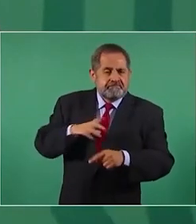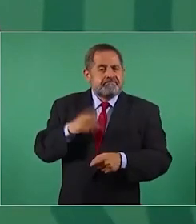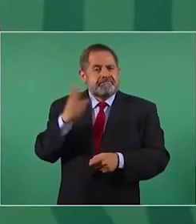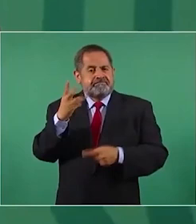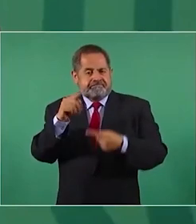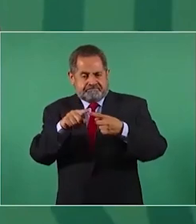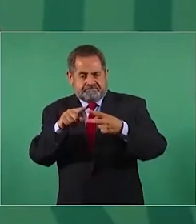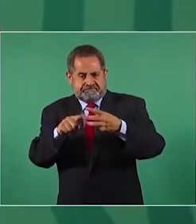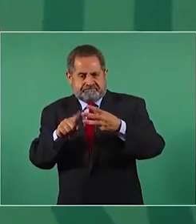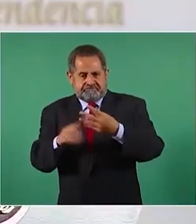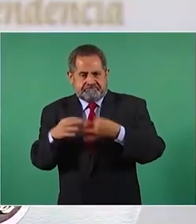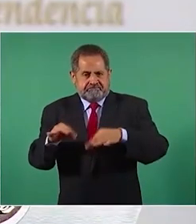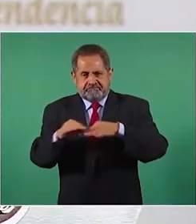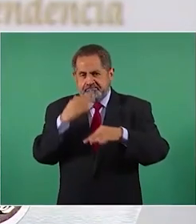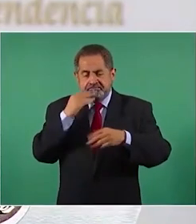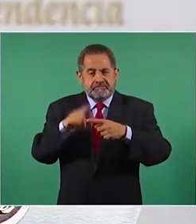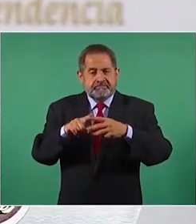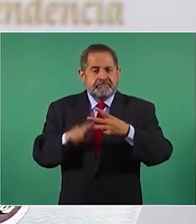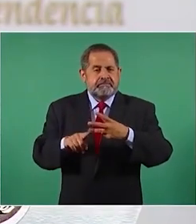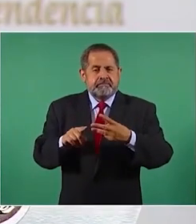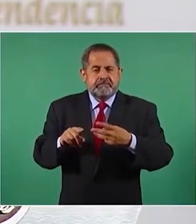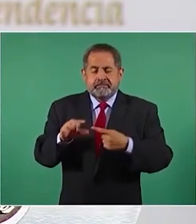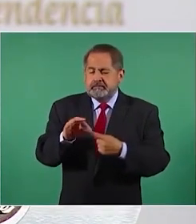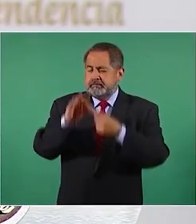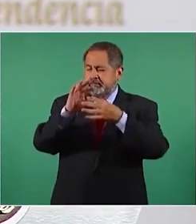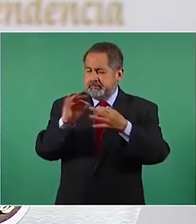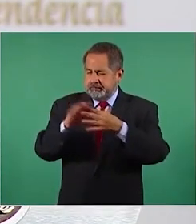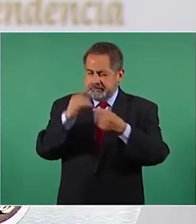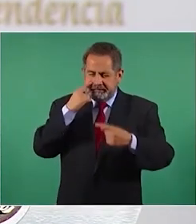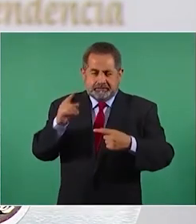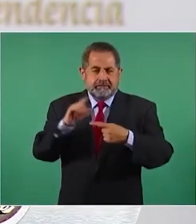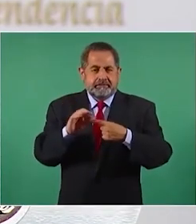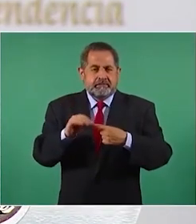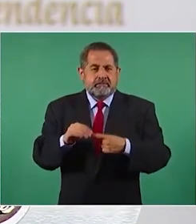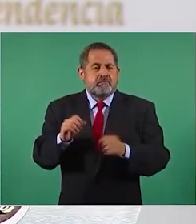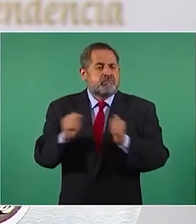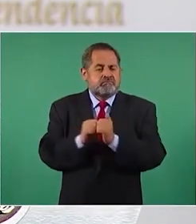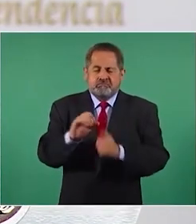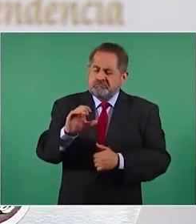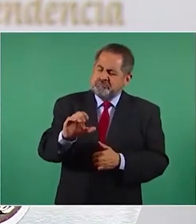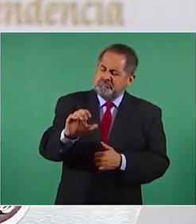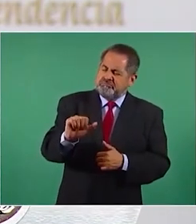a destacar, calidad,